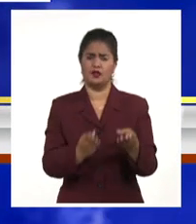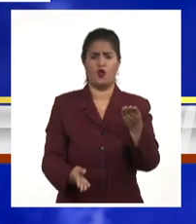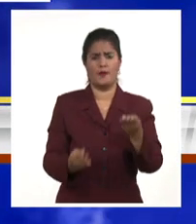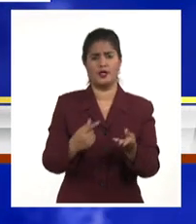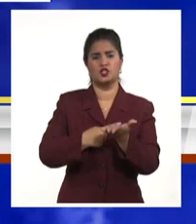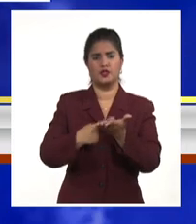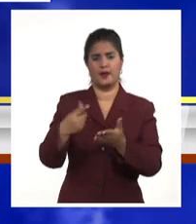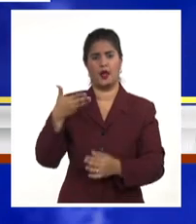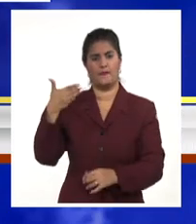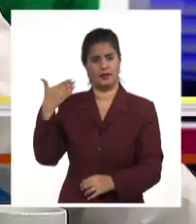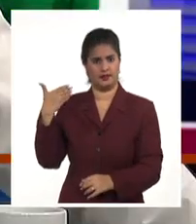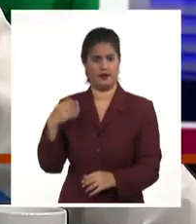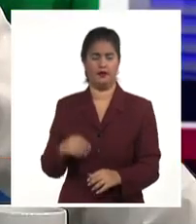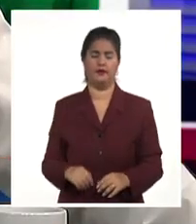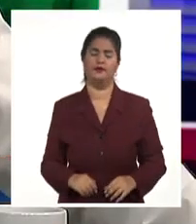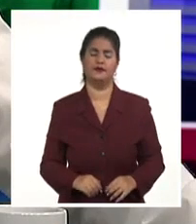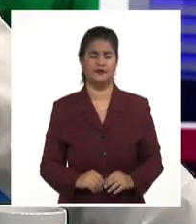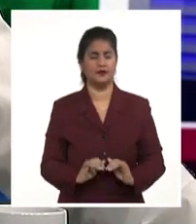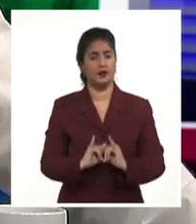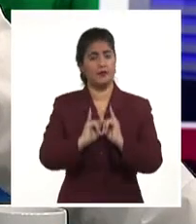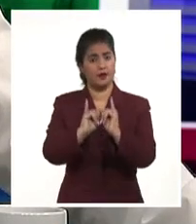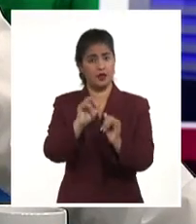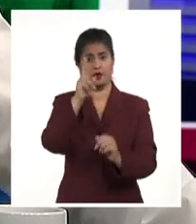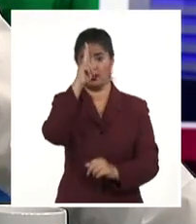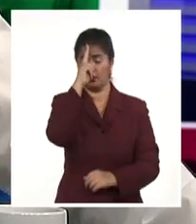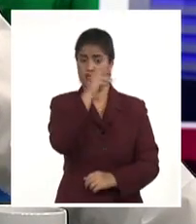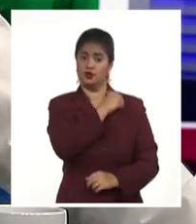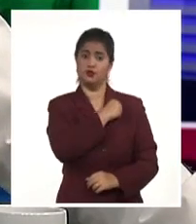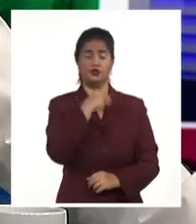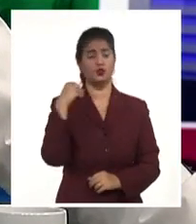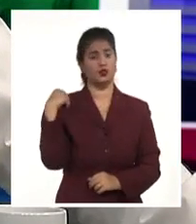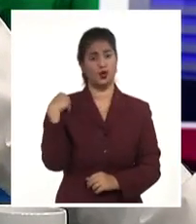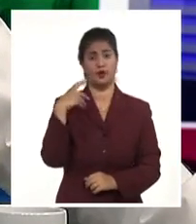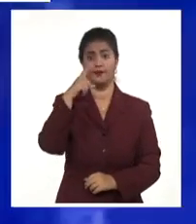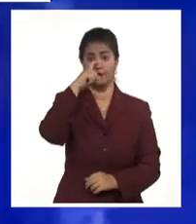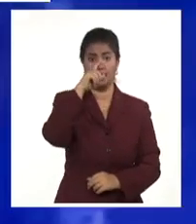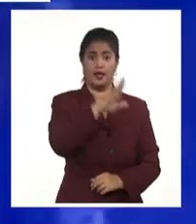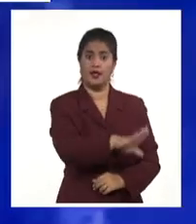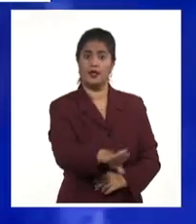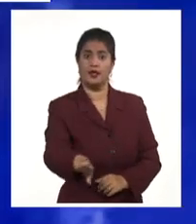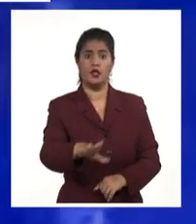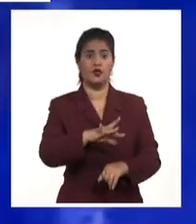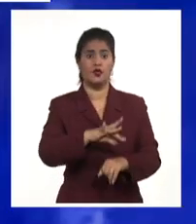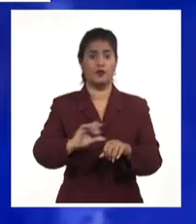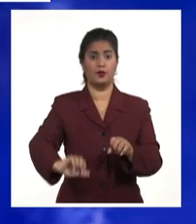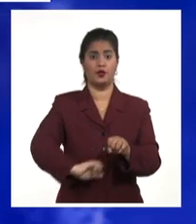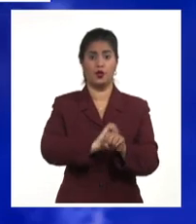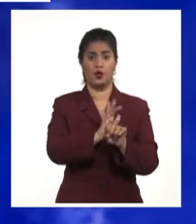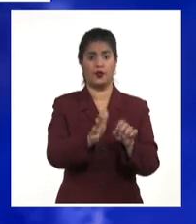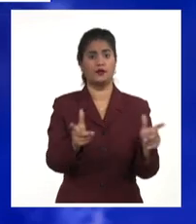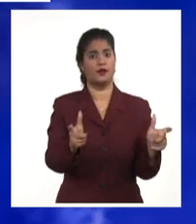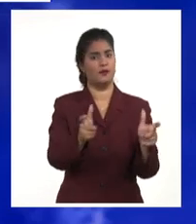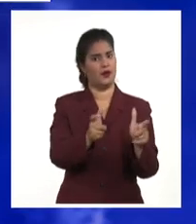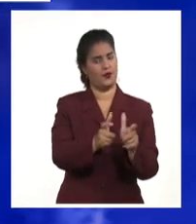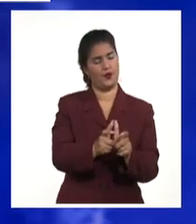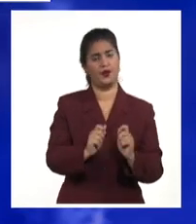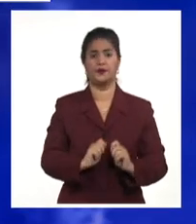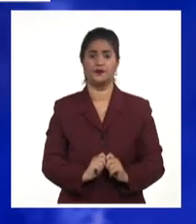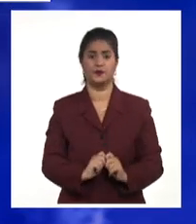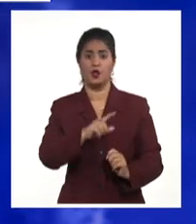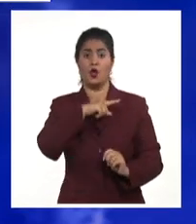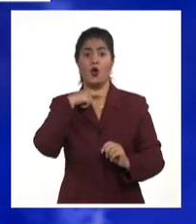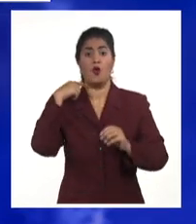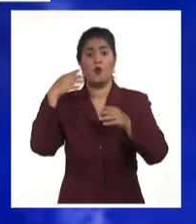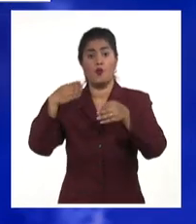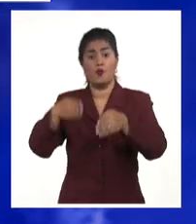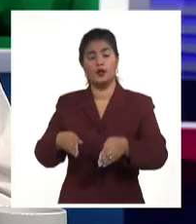semanas precedentes. También se registró una reducción en los casos pediátricos y el número de fallecidos. Las personas ya de